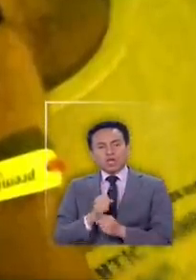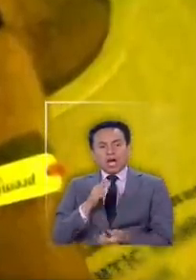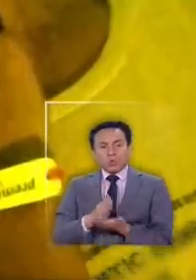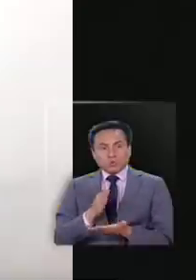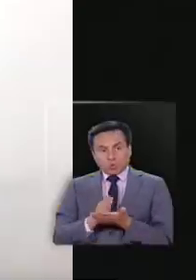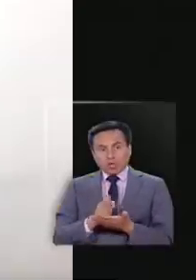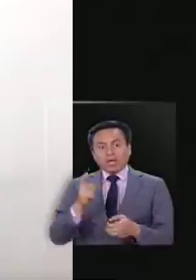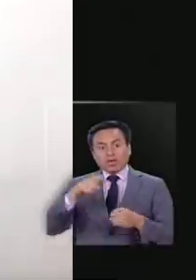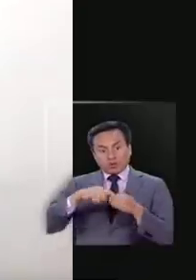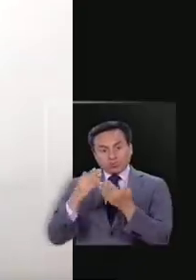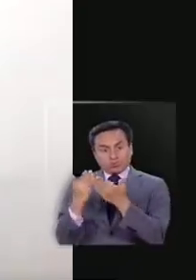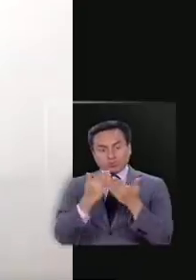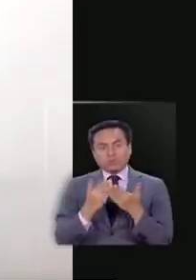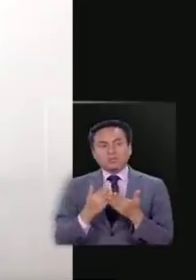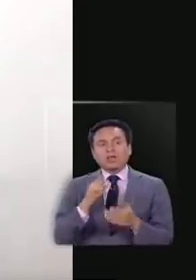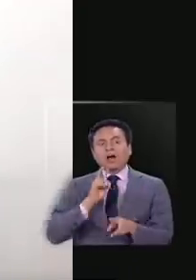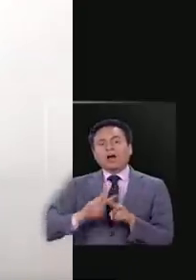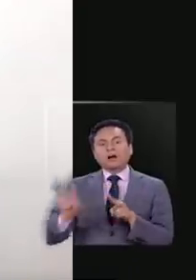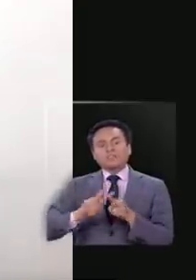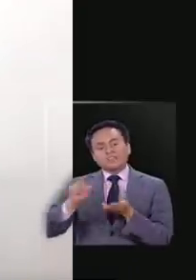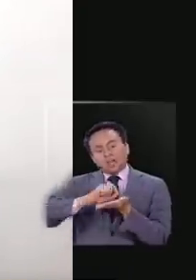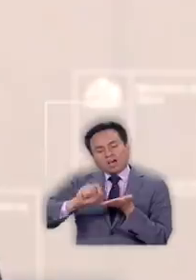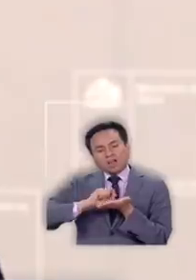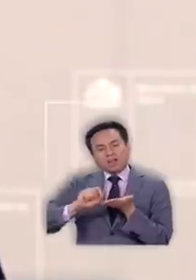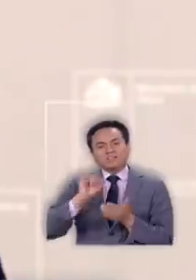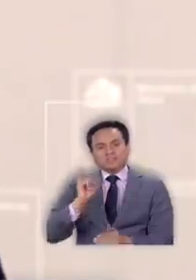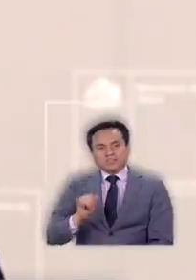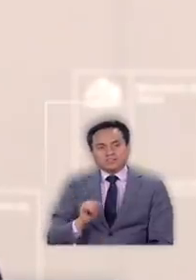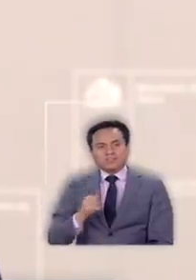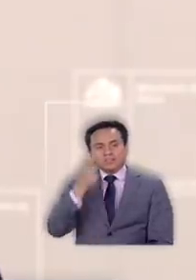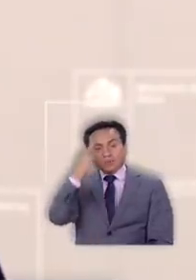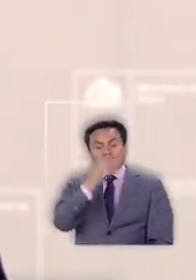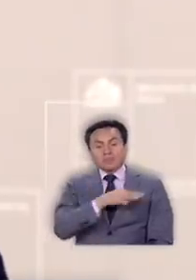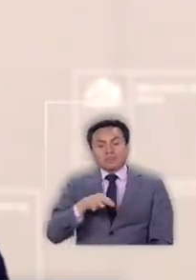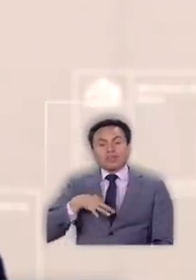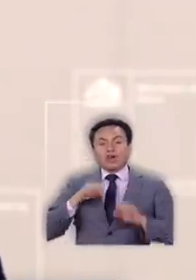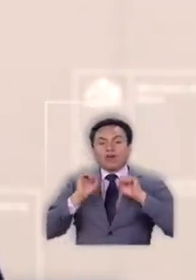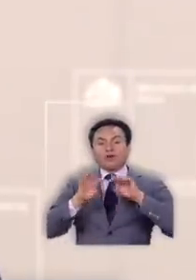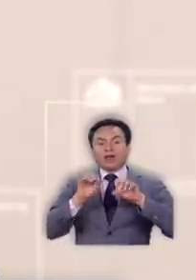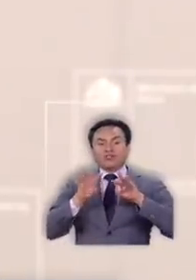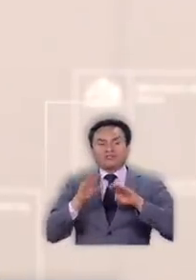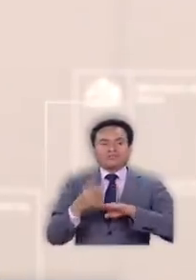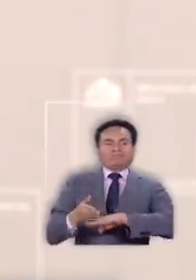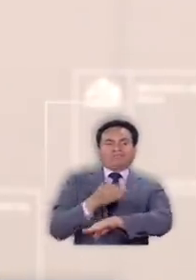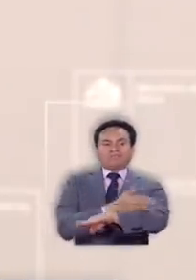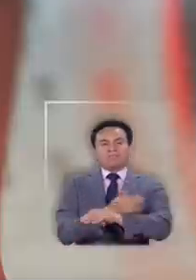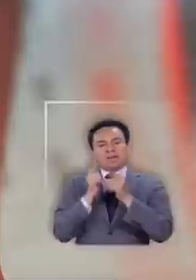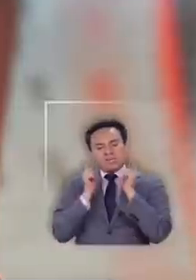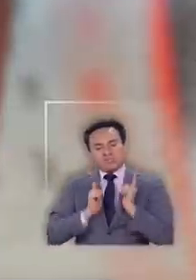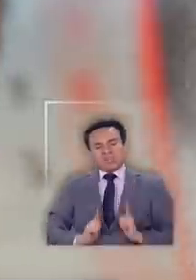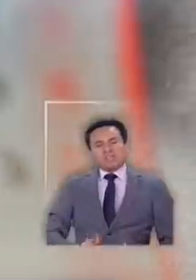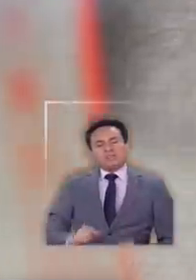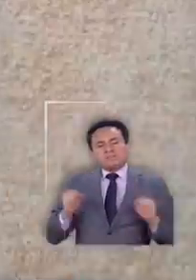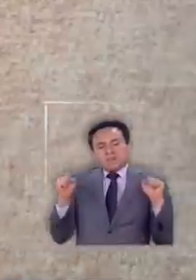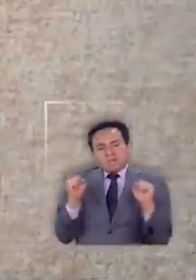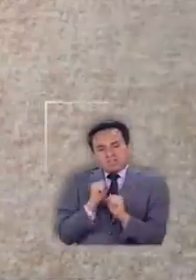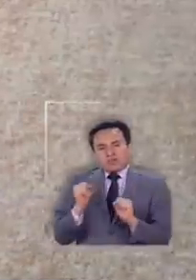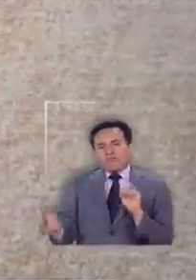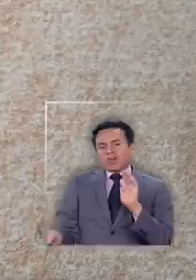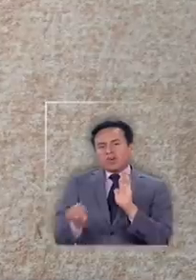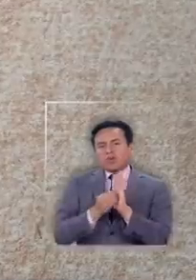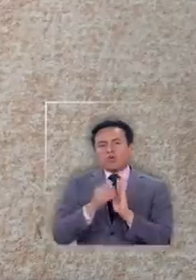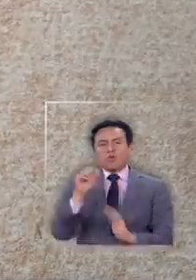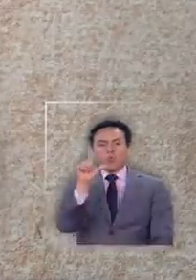del colegio. Las tareas sí se están realizando. Pero el Ministerio de Educación anticipó las vacaciones de invierno y las fijó